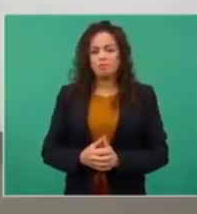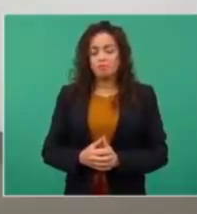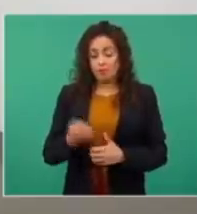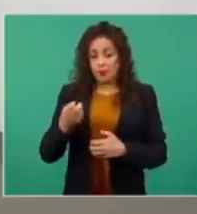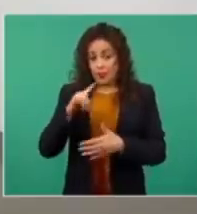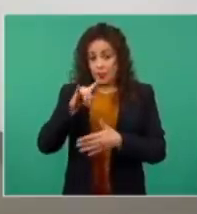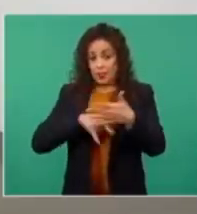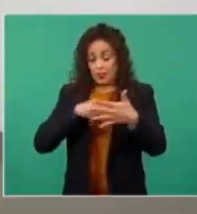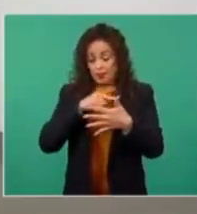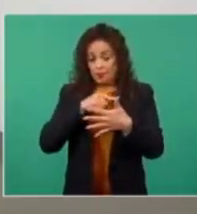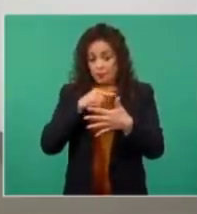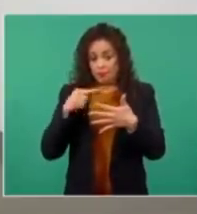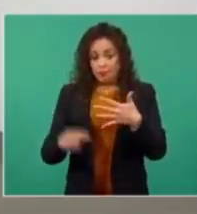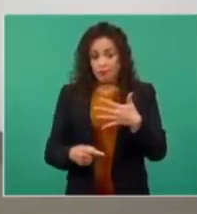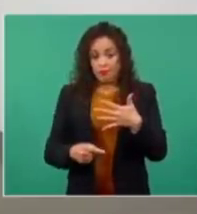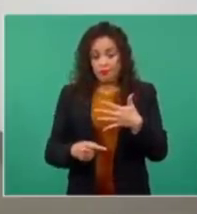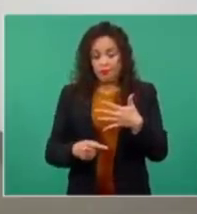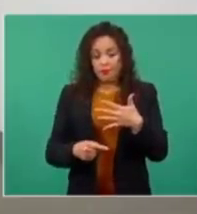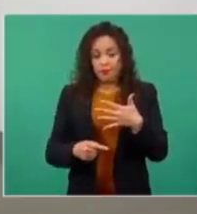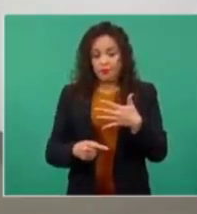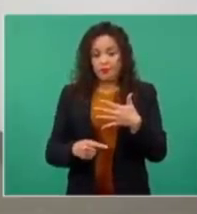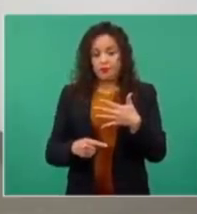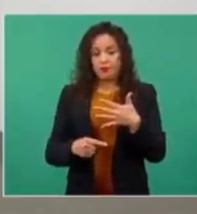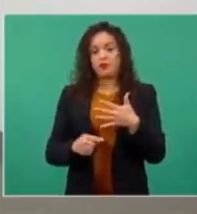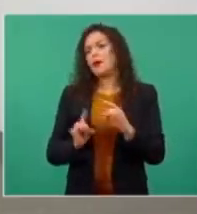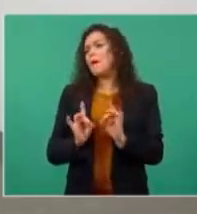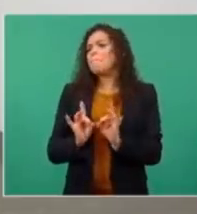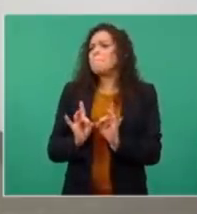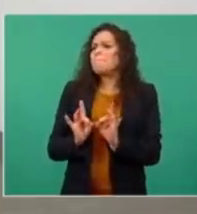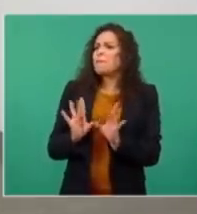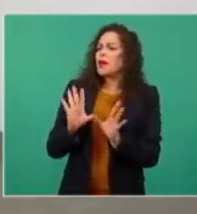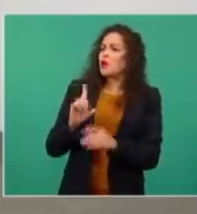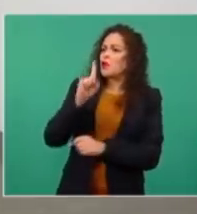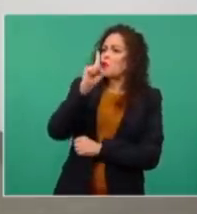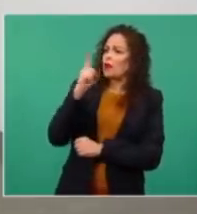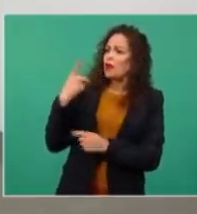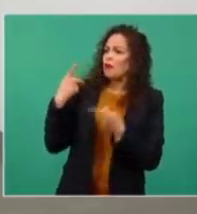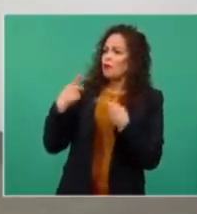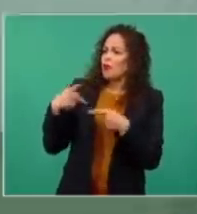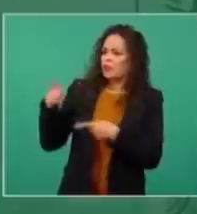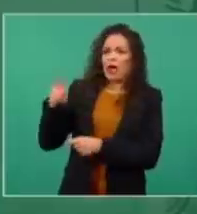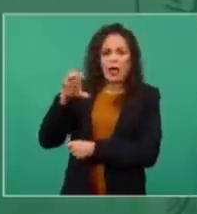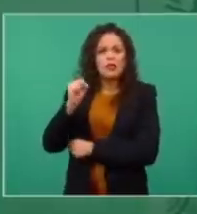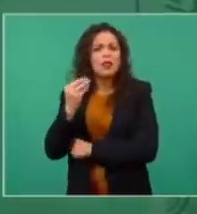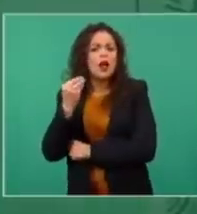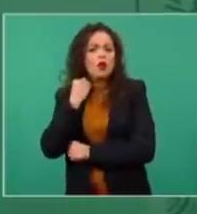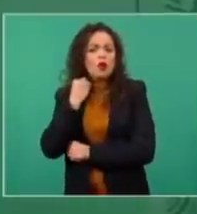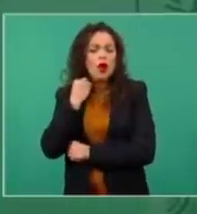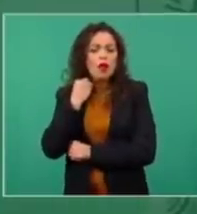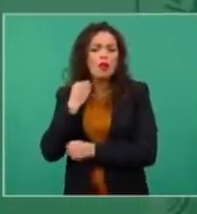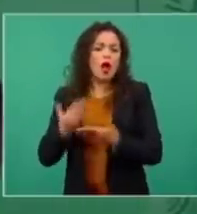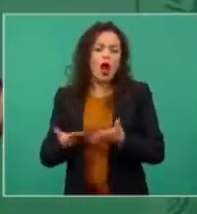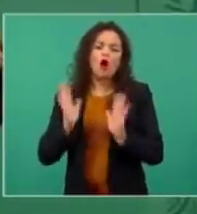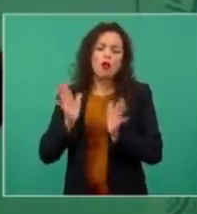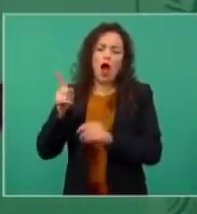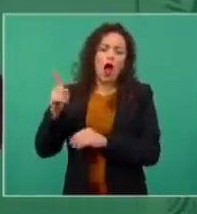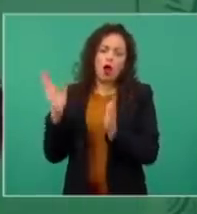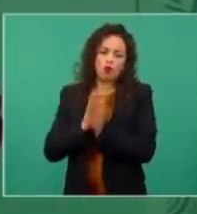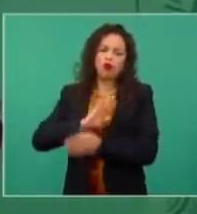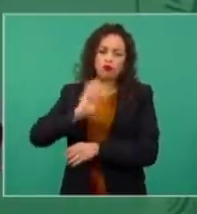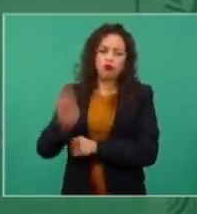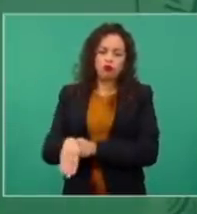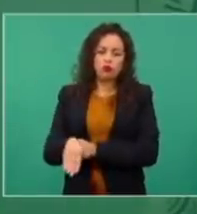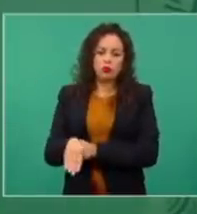Y de repente salió un señor, un abogado, que ya falleció. Su hijo